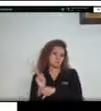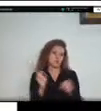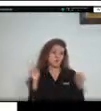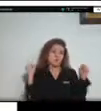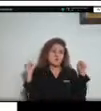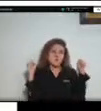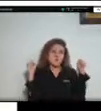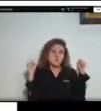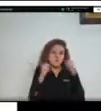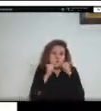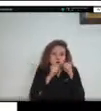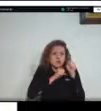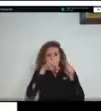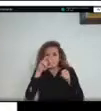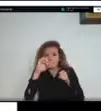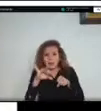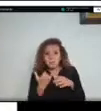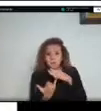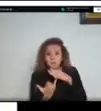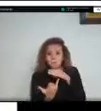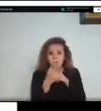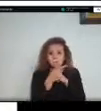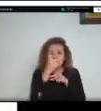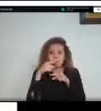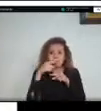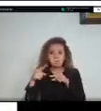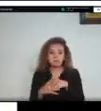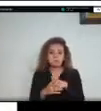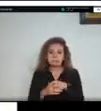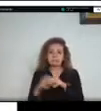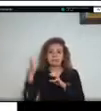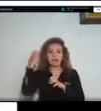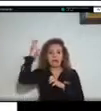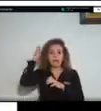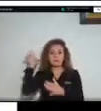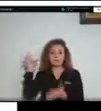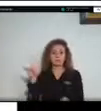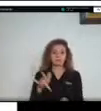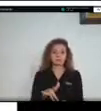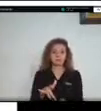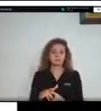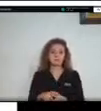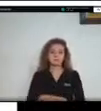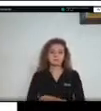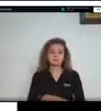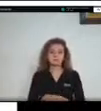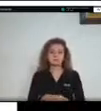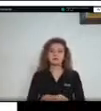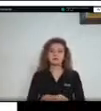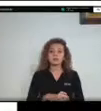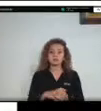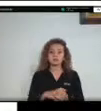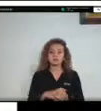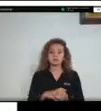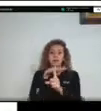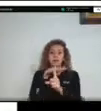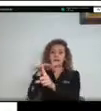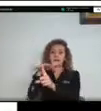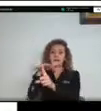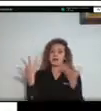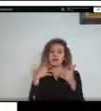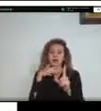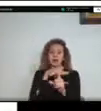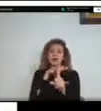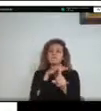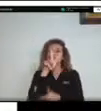ha generado afectaciones ya porque es muy invasiva, afecta al frailejón e incluso cultivos de papa y genera incendios